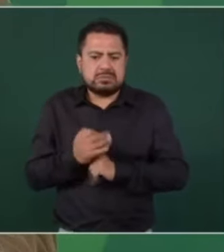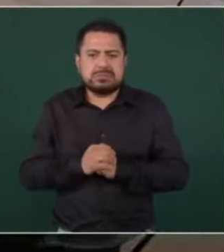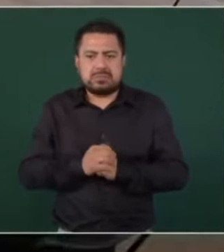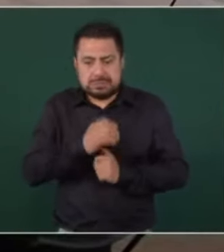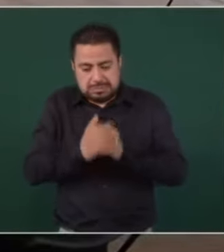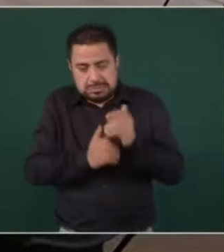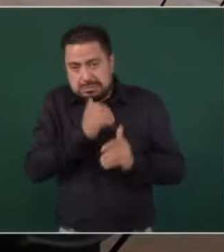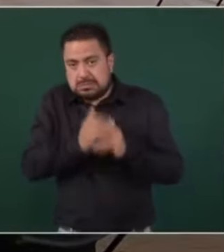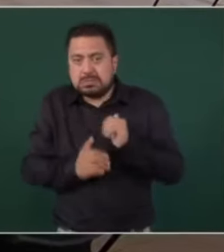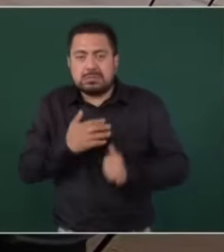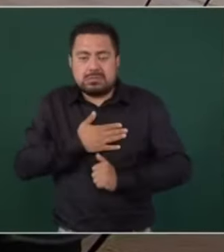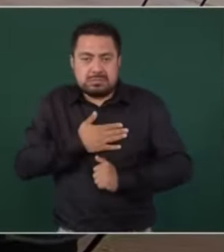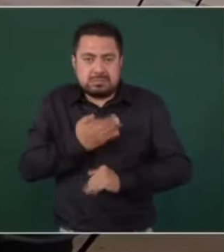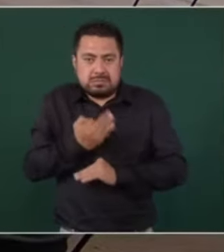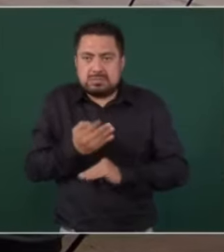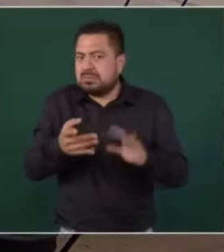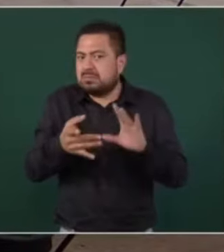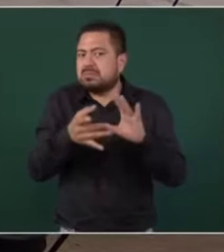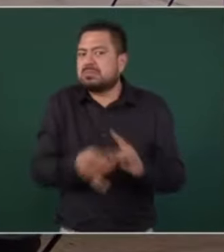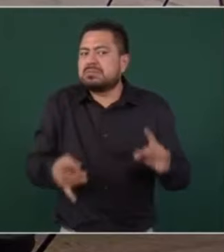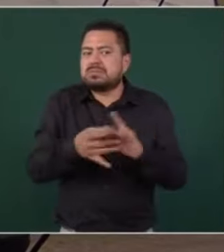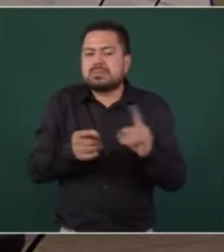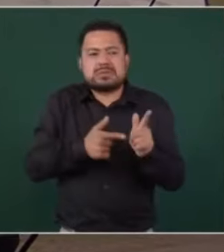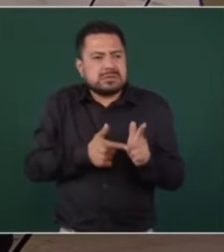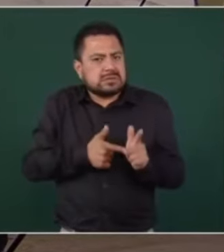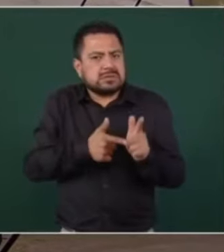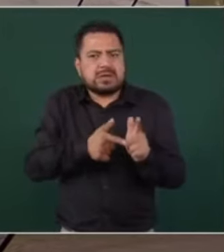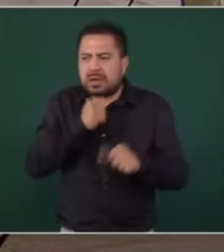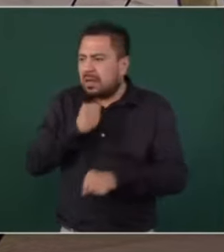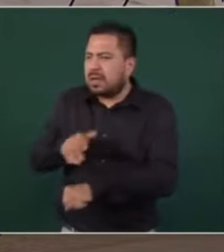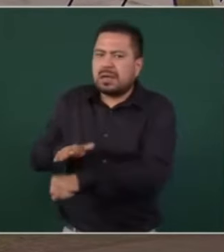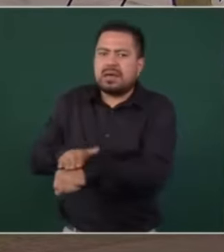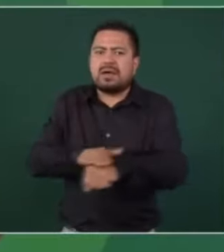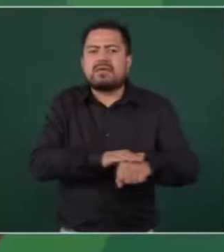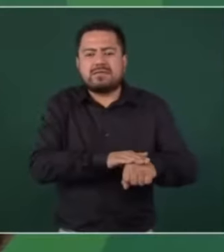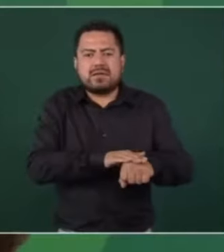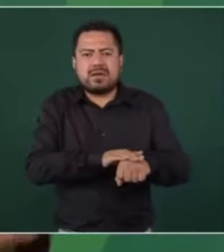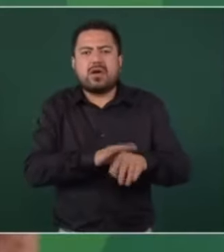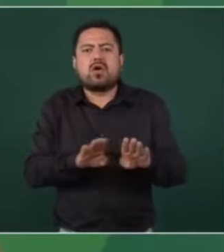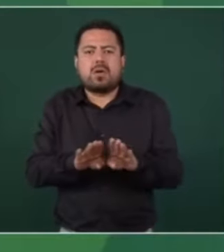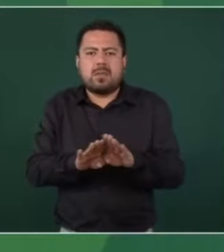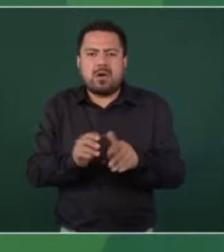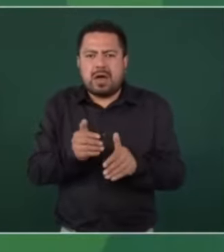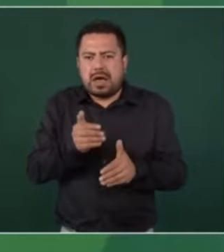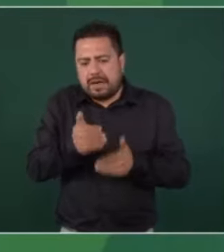termino pues diciéndoles que vamos a seguir informando del avance.